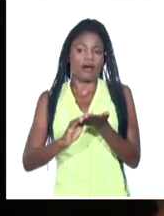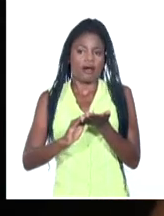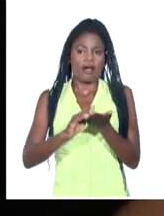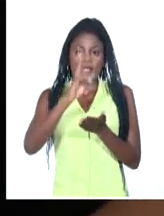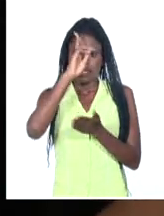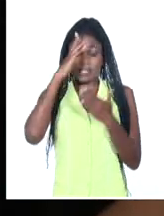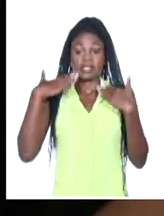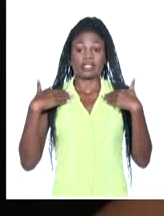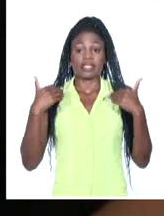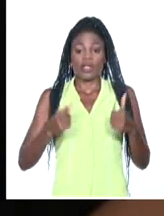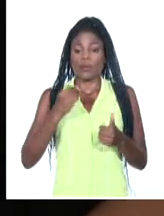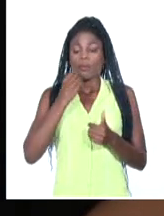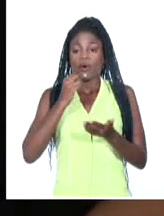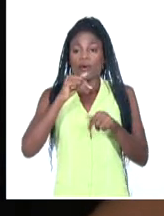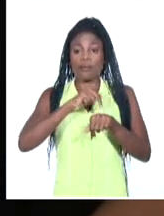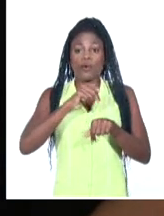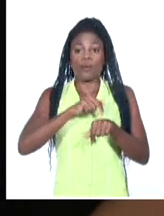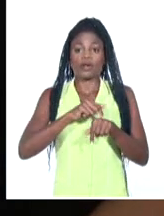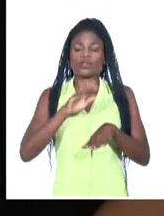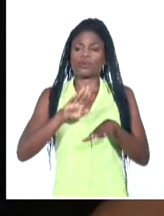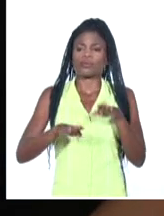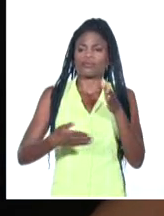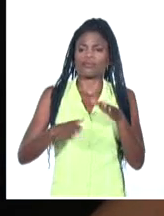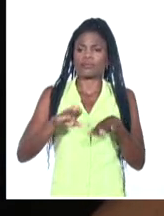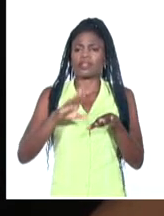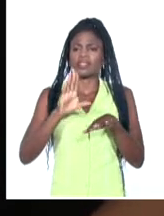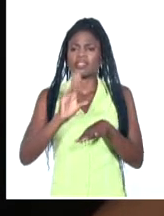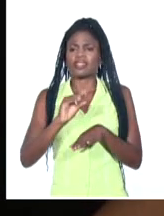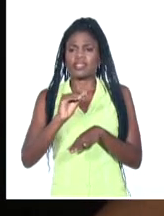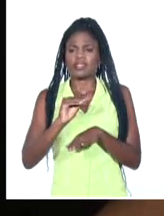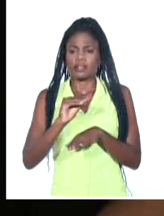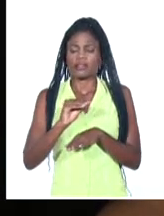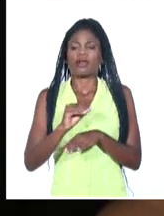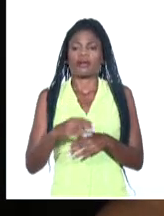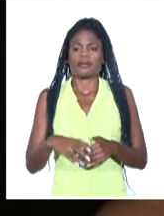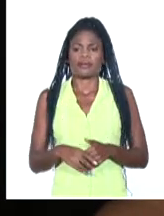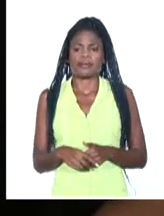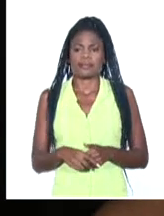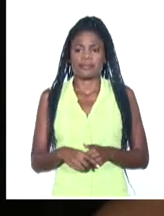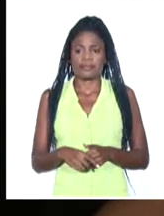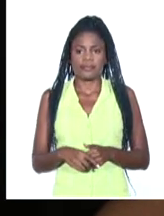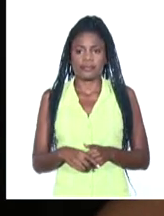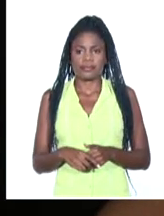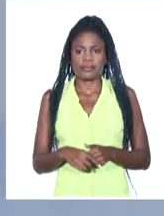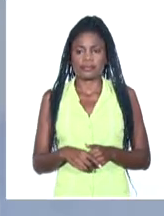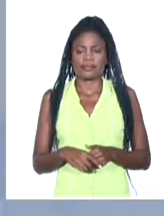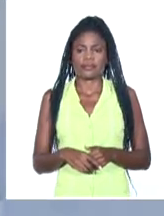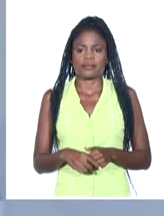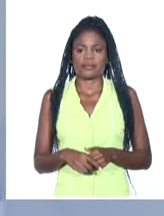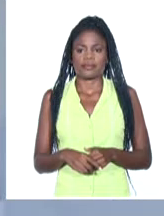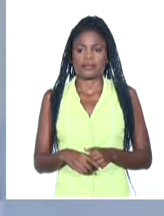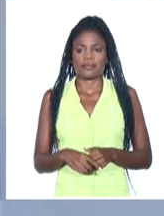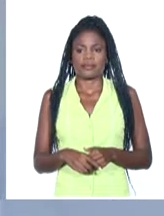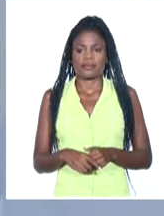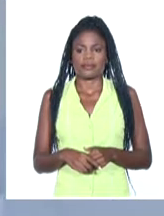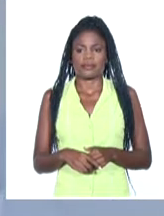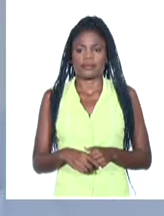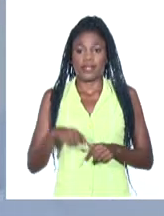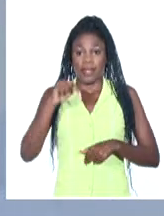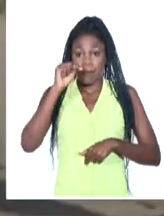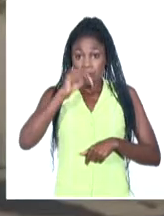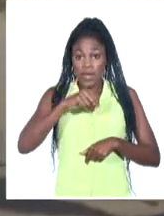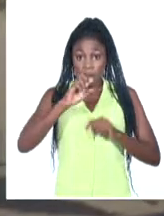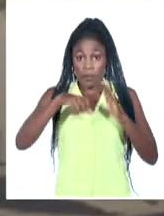en momentos determinantes definiciones en cuanto al tratamiento de los pacientes. En el BIOCEN,